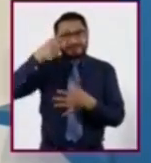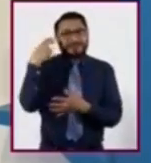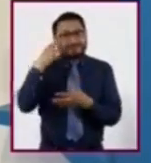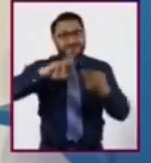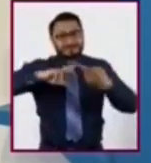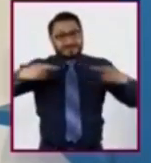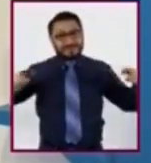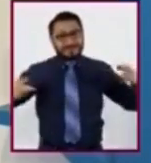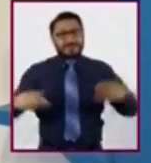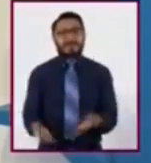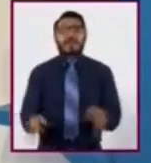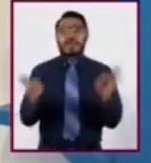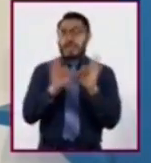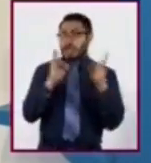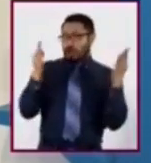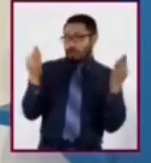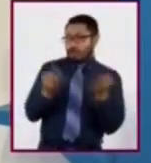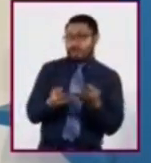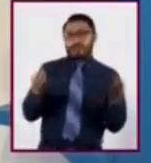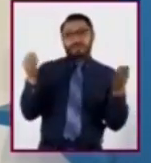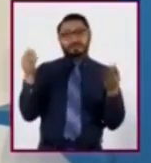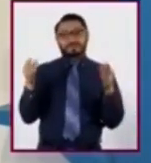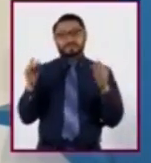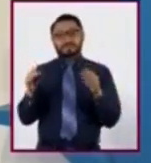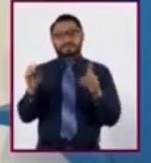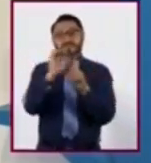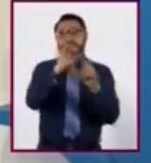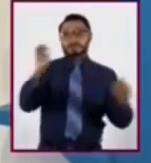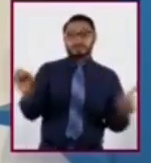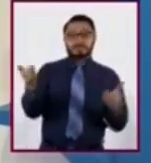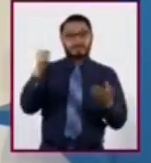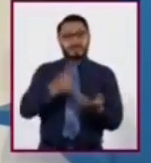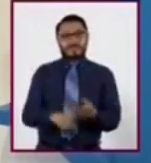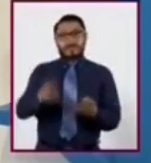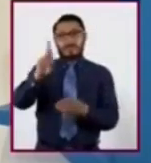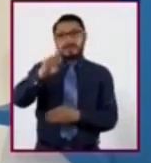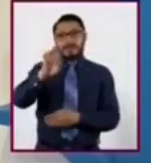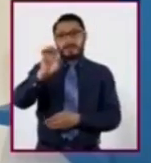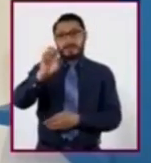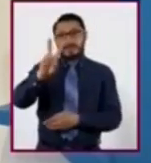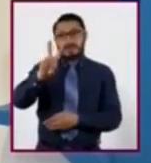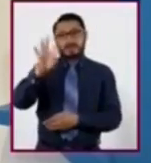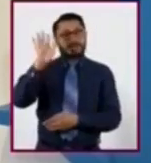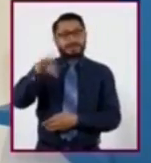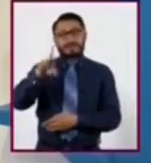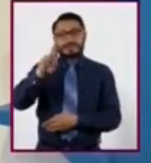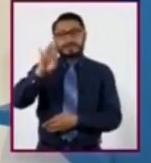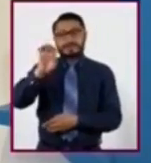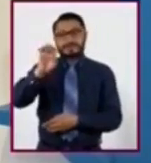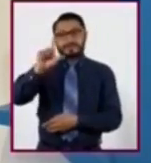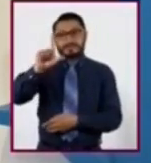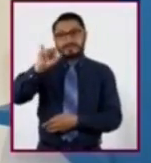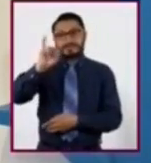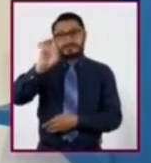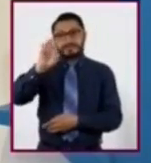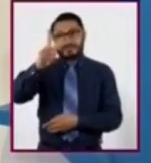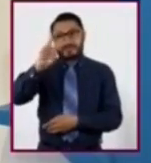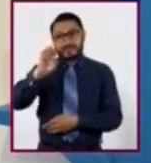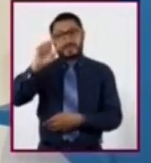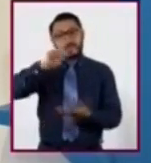relacionados con la formación y distribución del relieve de nuestro planeta. Y para comenzar, te quiero hacer una pregunta.